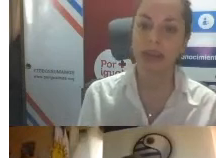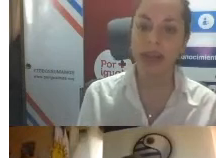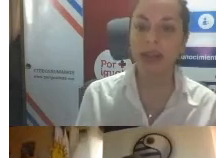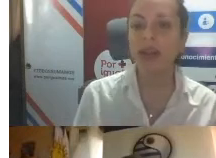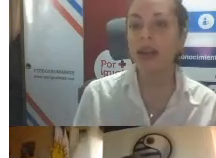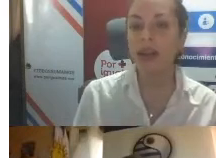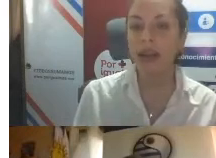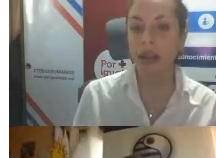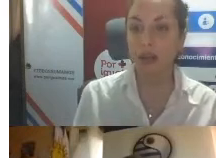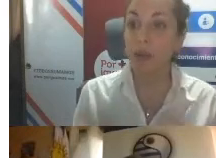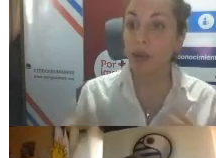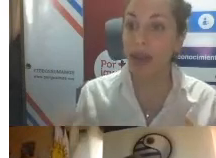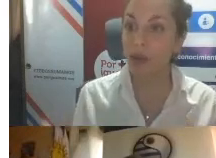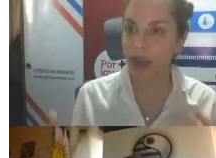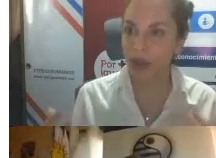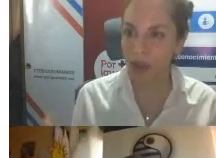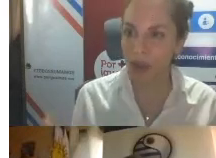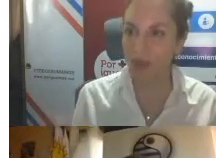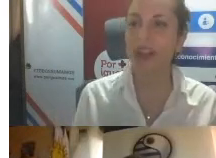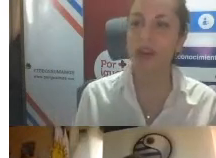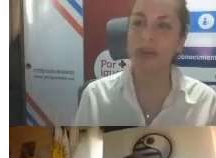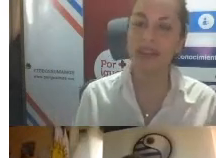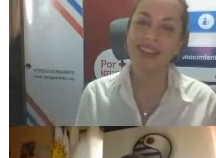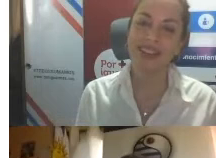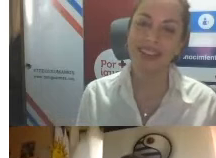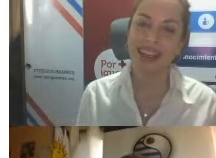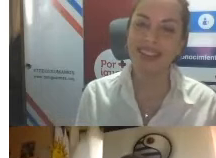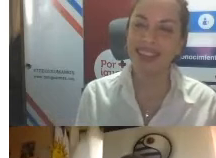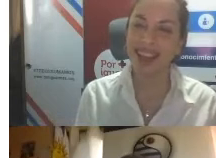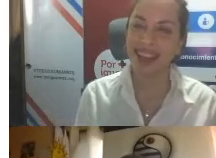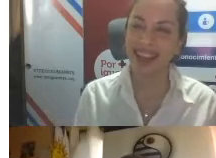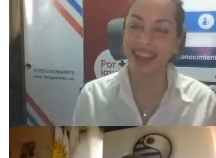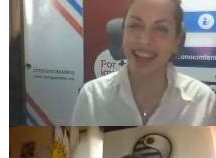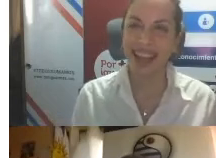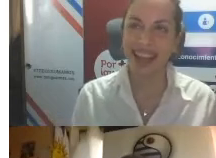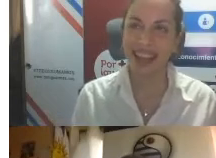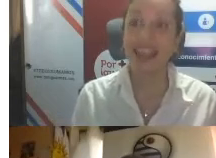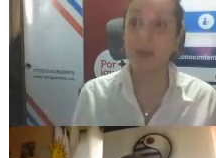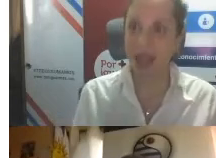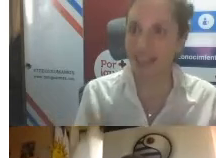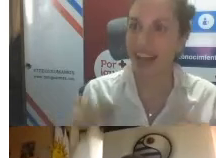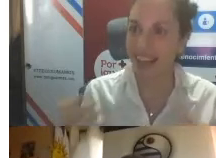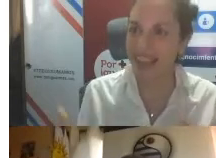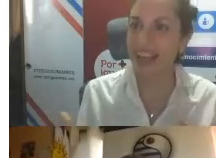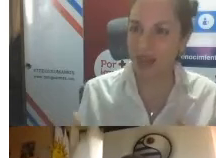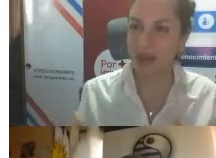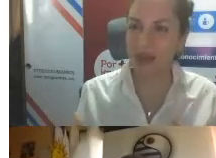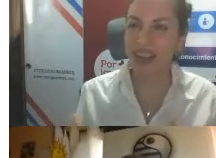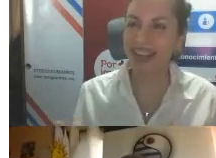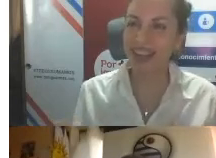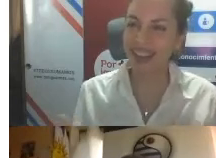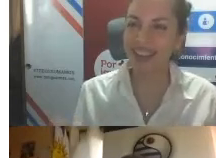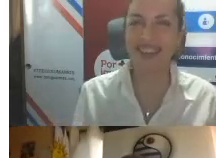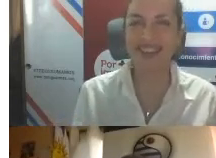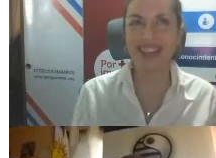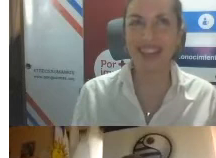discapacidad, que fue promulgado por la ONU en 2006, y que desde aquí es esto, ¿no?,